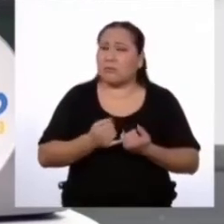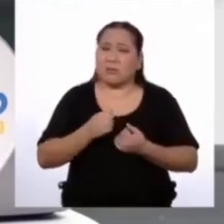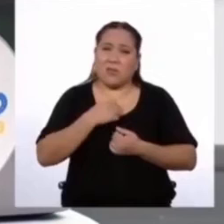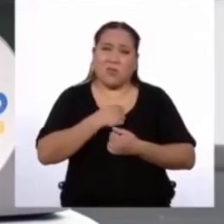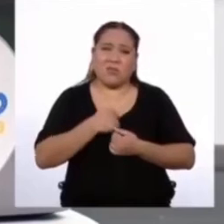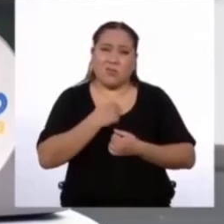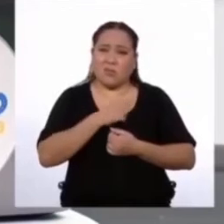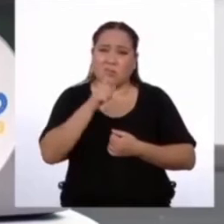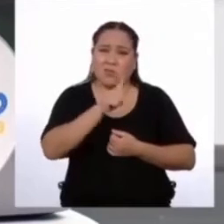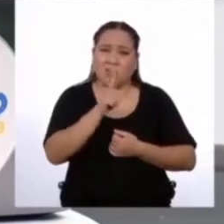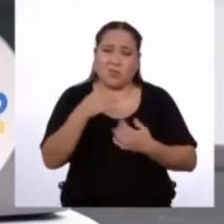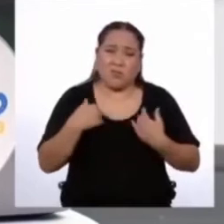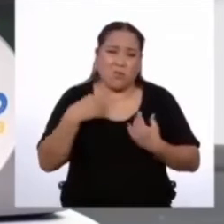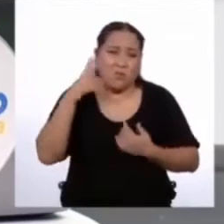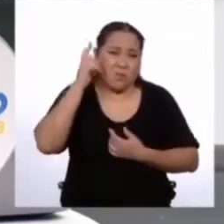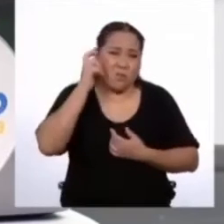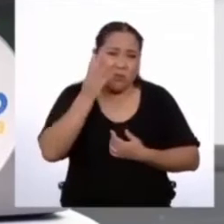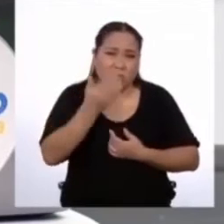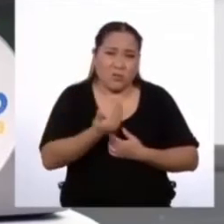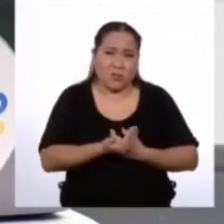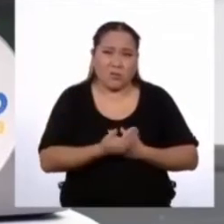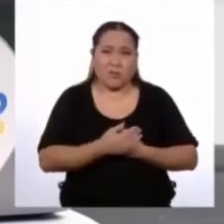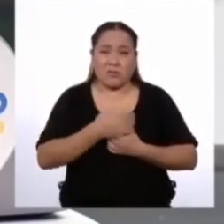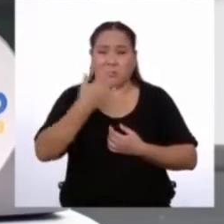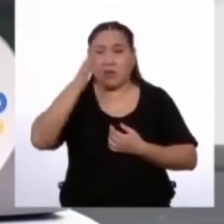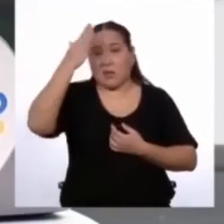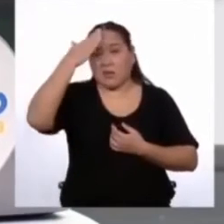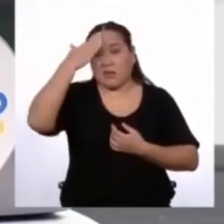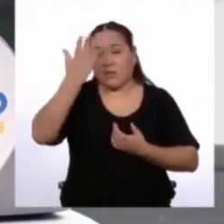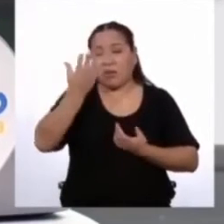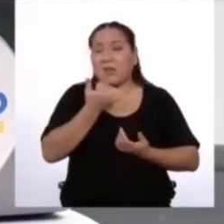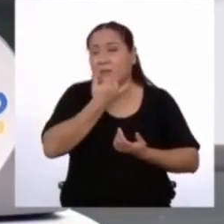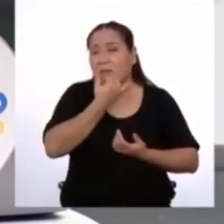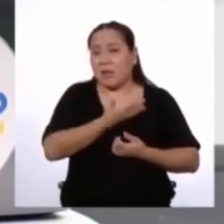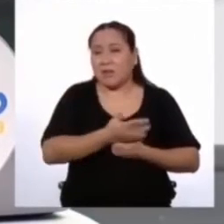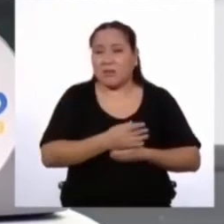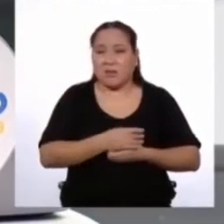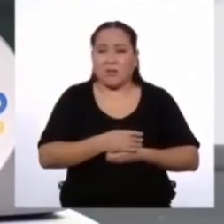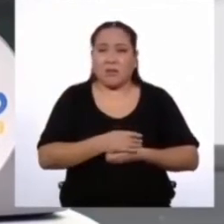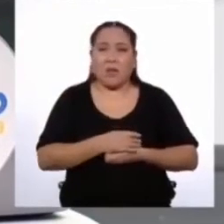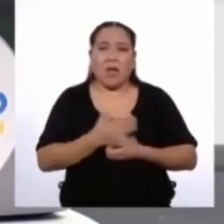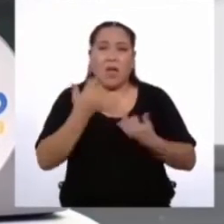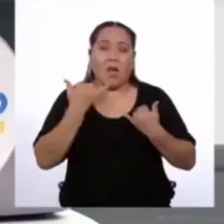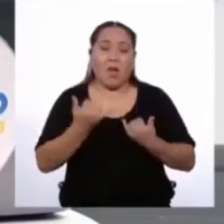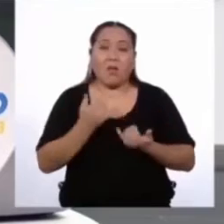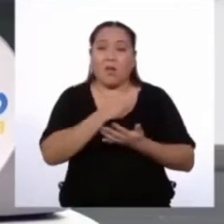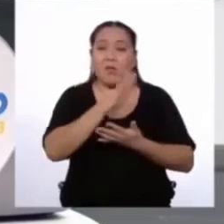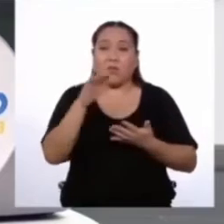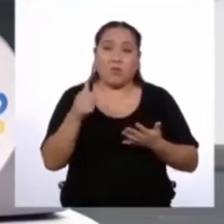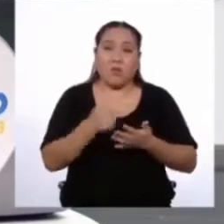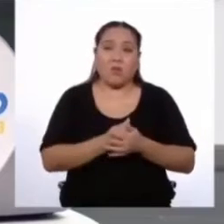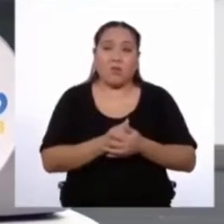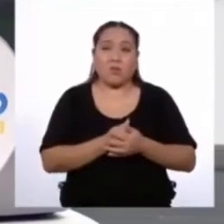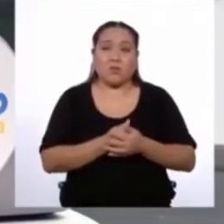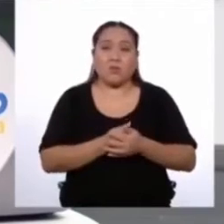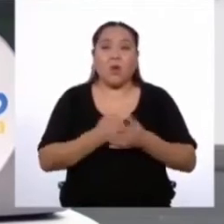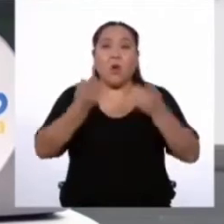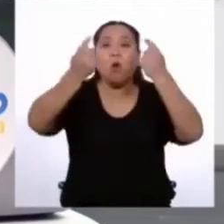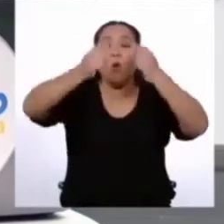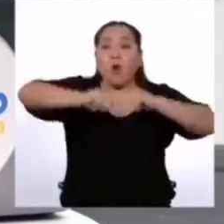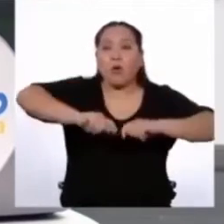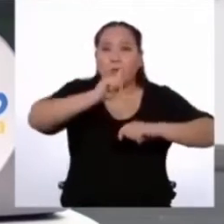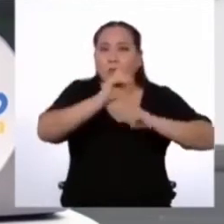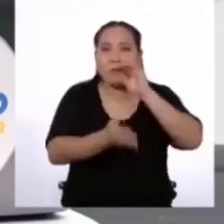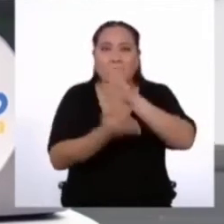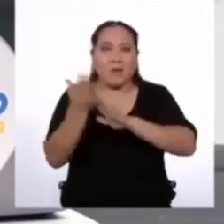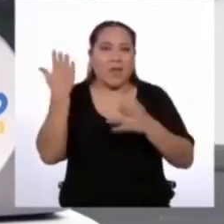ustedes no tienen por qué escuchar esto. Pero bueno, ya saben a qué me refería. Ahora todos tenemos que ir a un corte comercial. Pero no